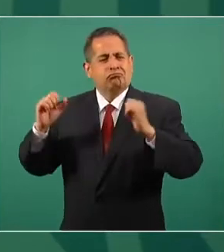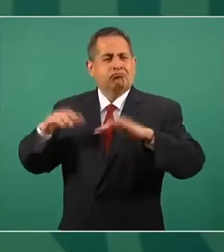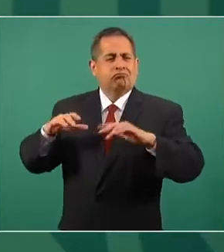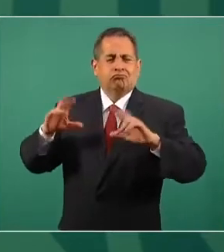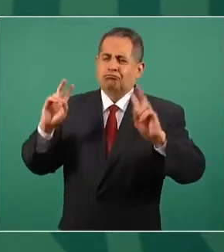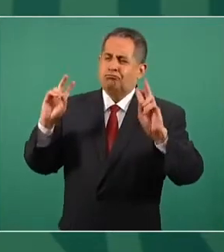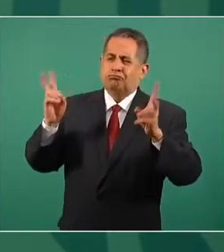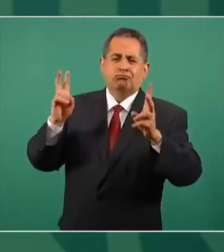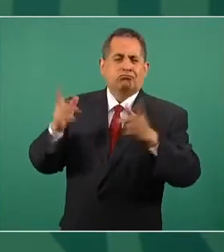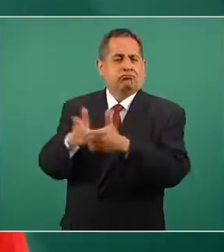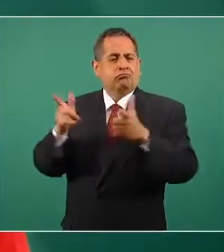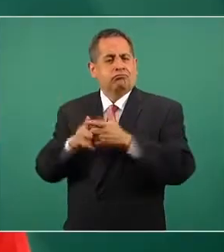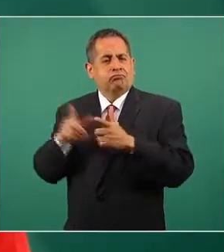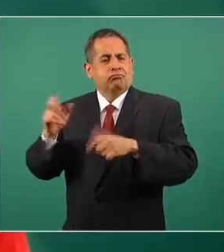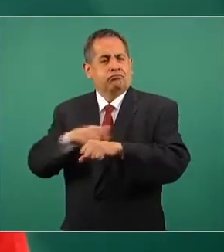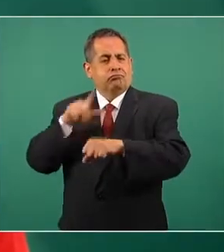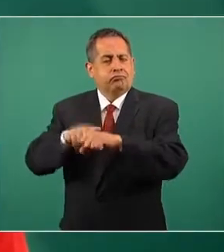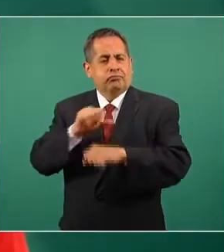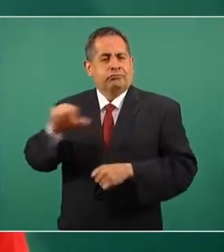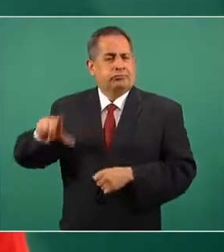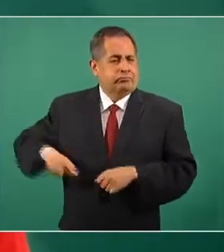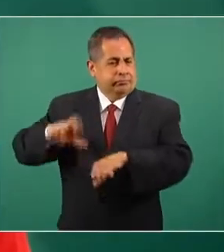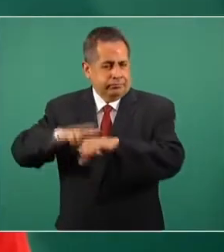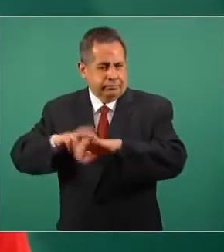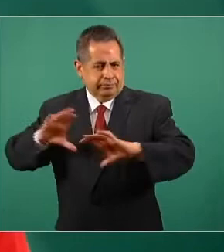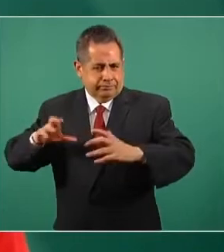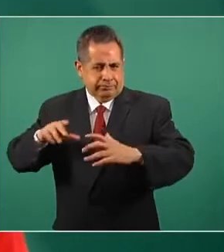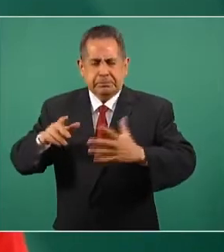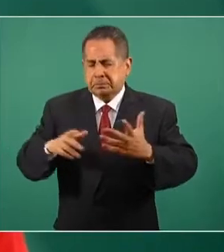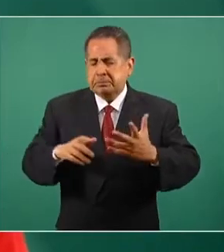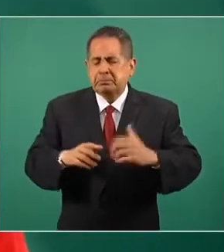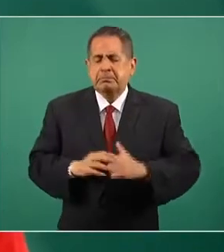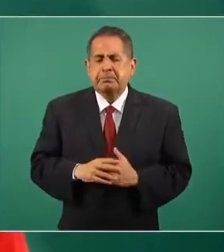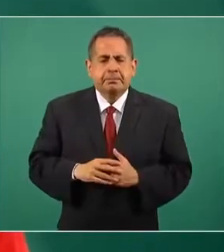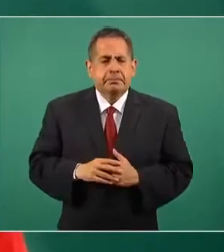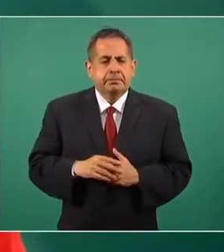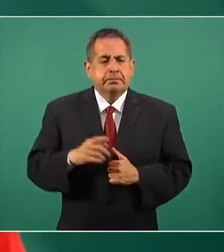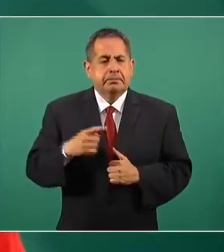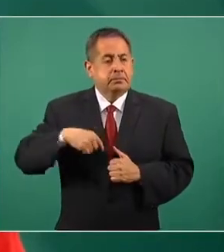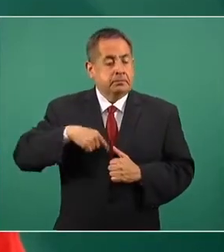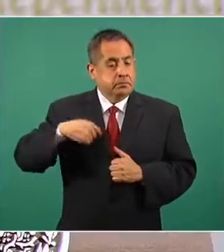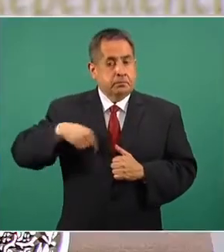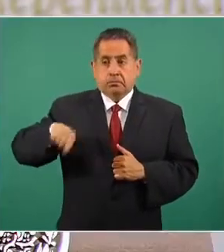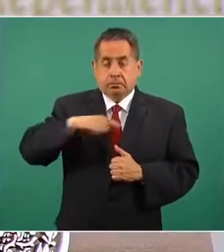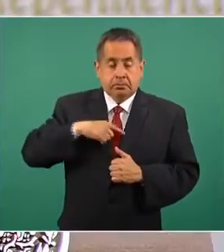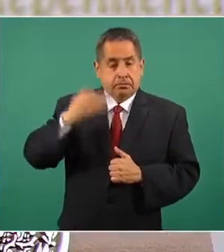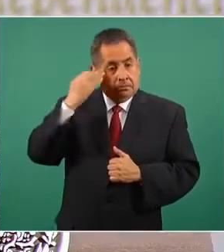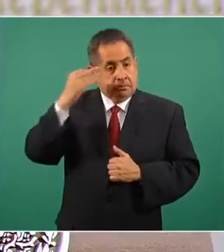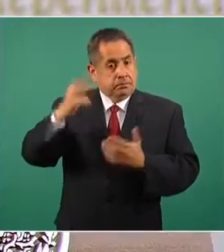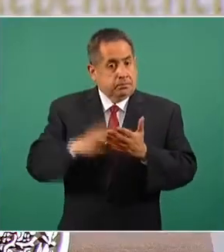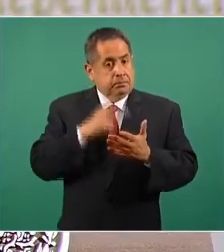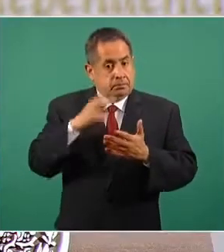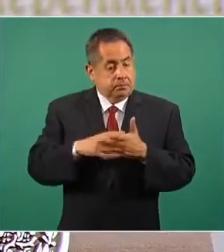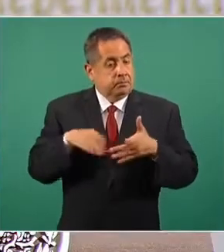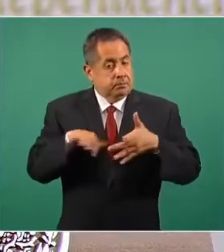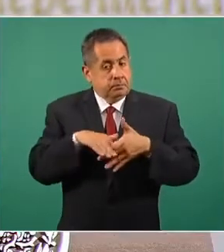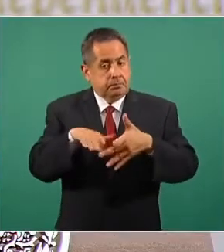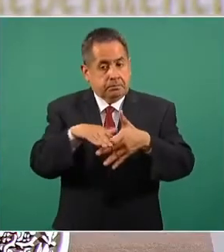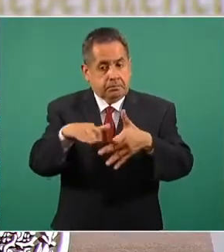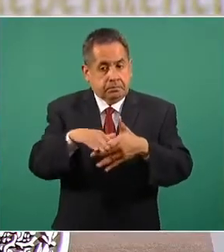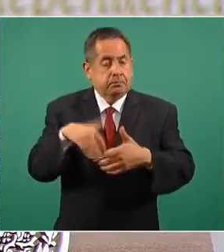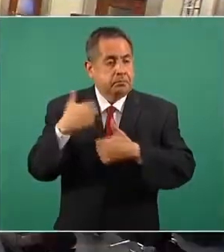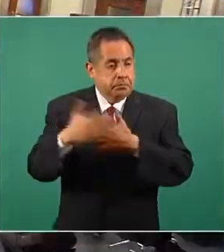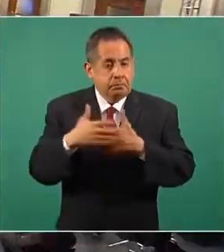Nacional de Gobernadores. Nosotros tenemos periódicamente sesiones con los